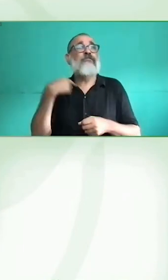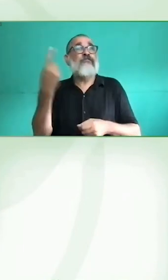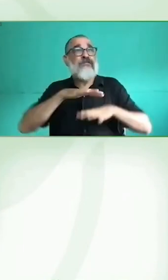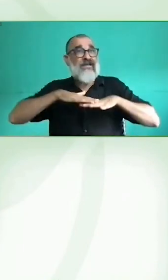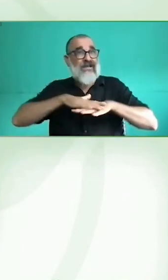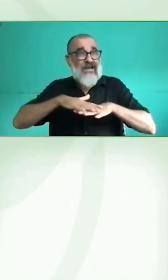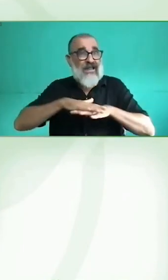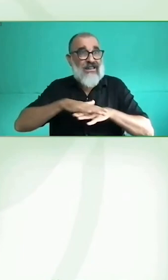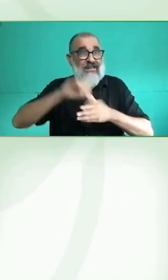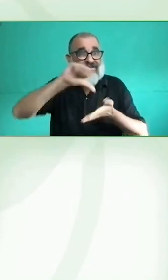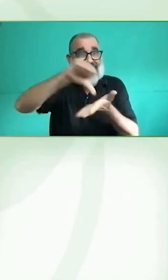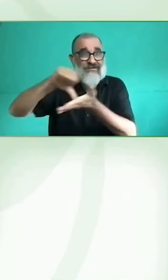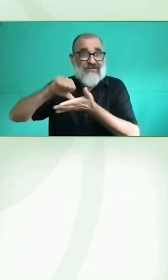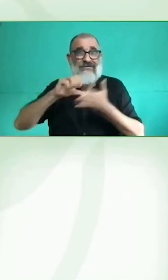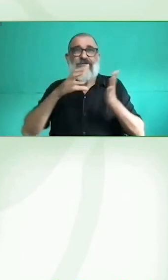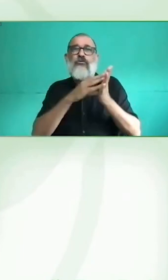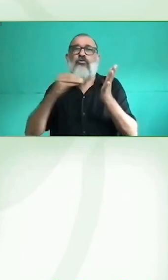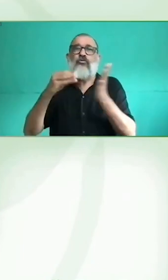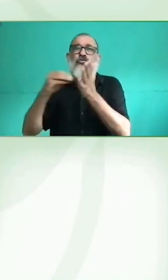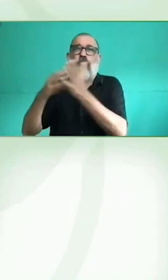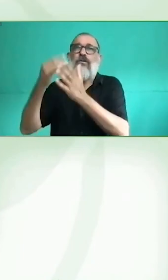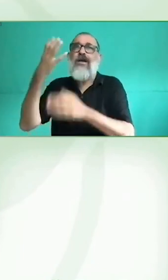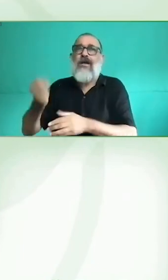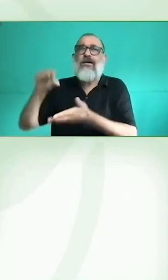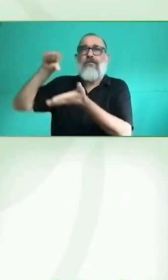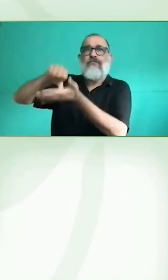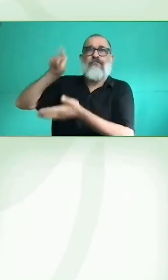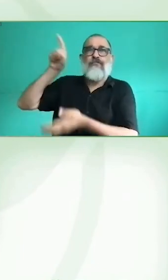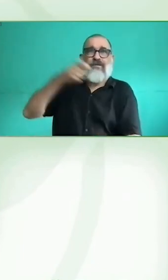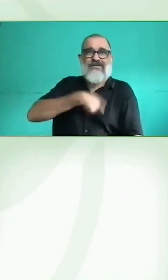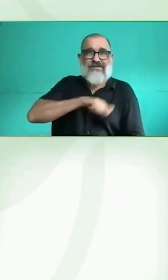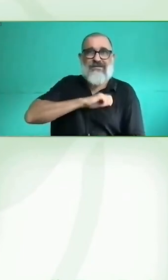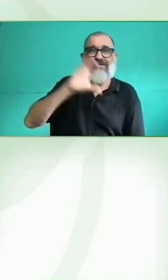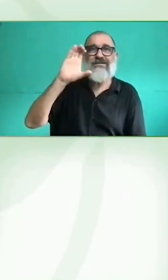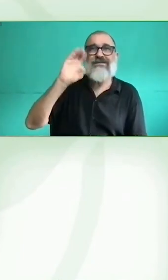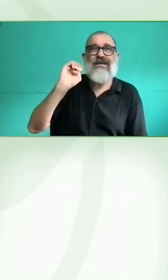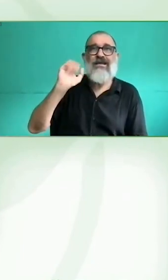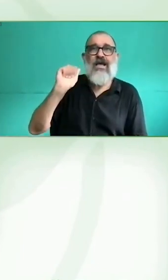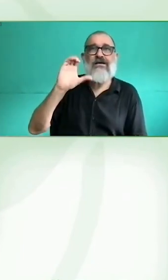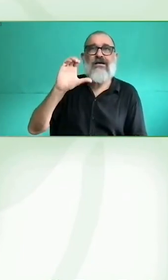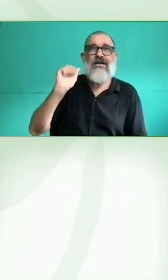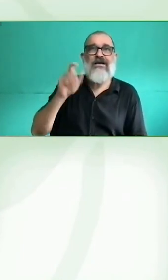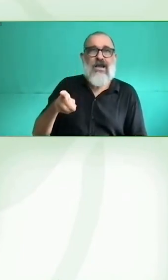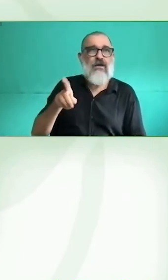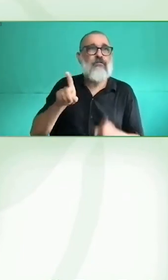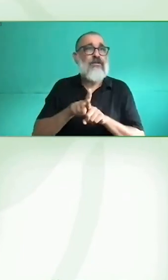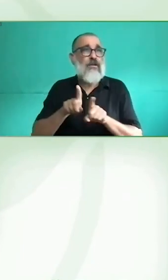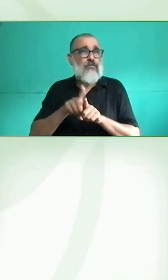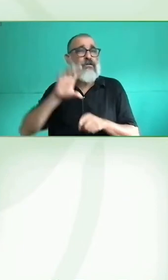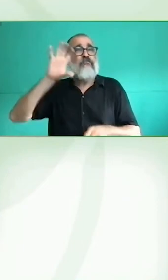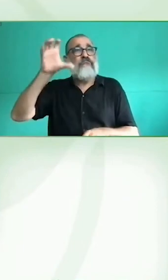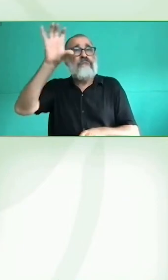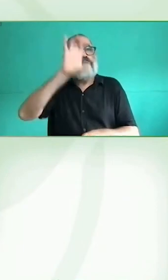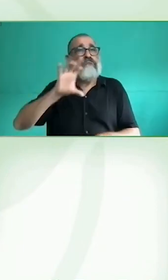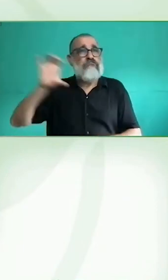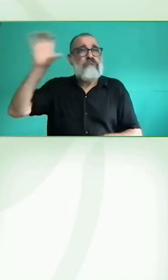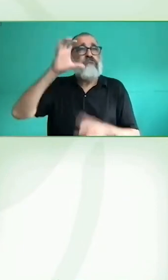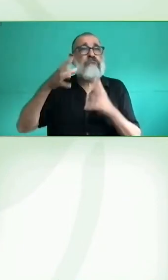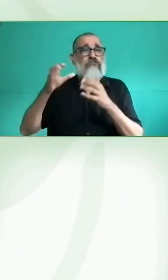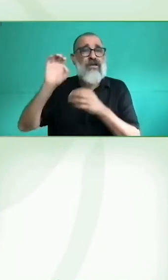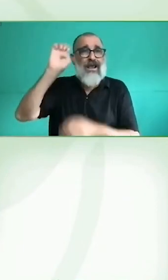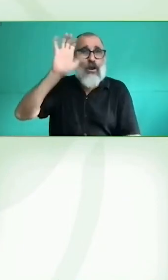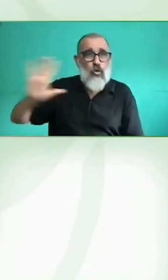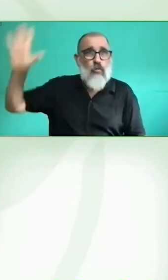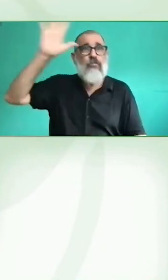otro en Colombia, en Bogotá y, bueno, recientemente hemos abierto otro en Brasil, en Salvador de Bahía y